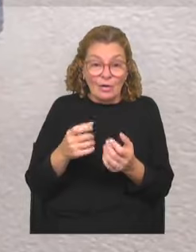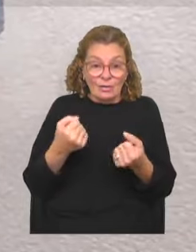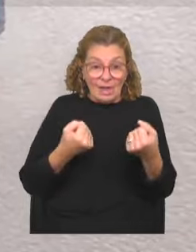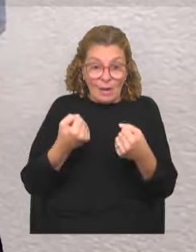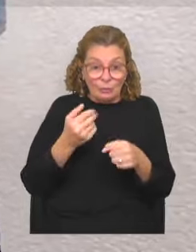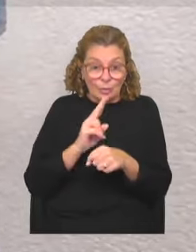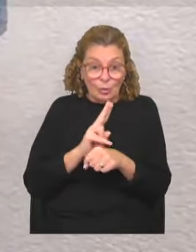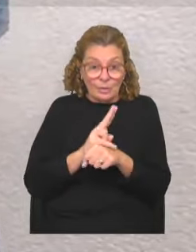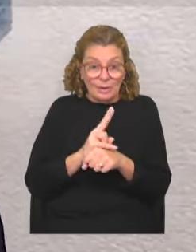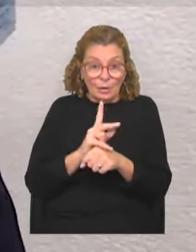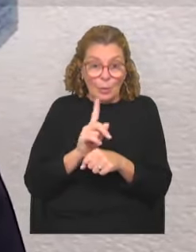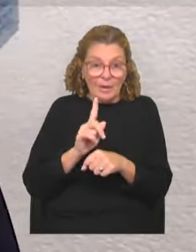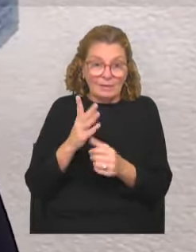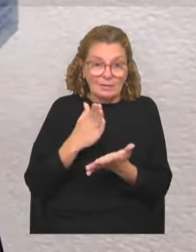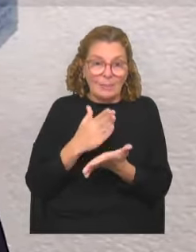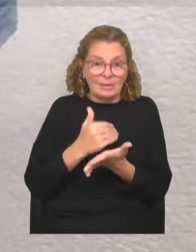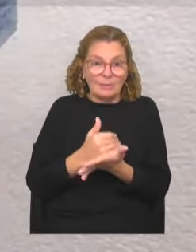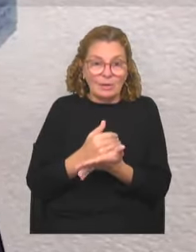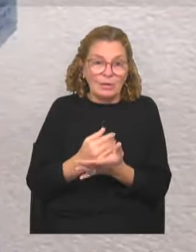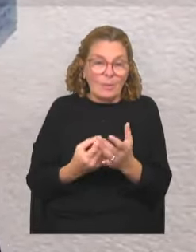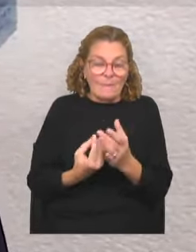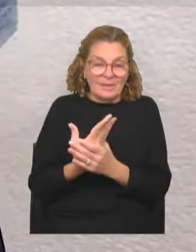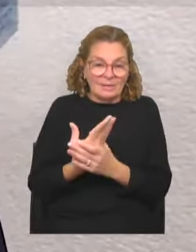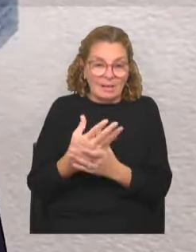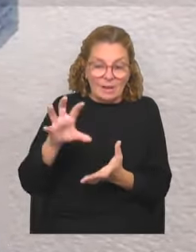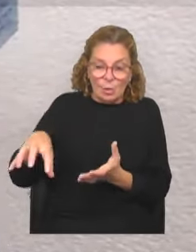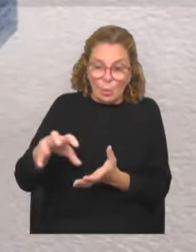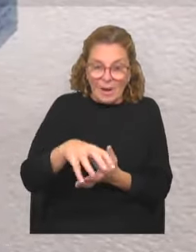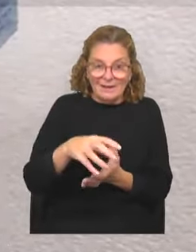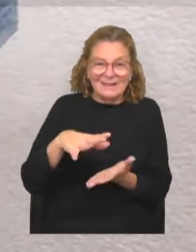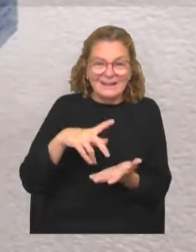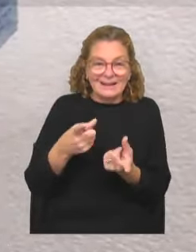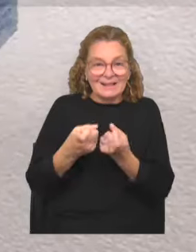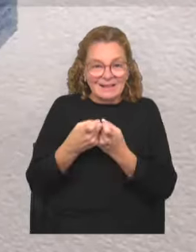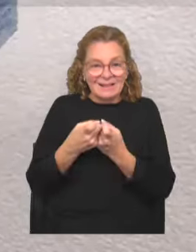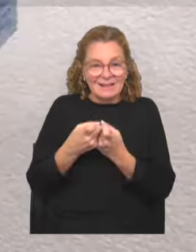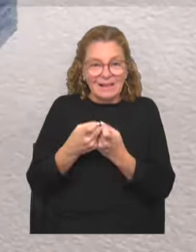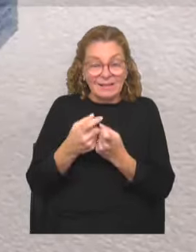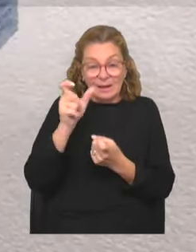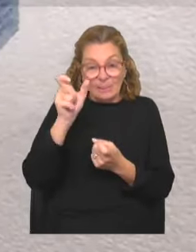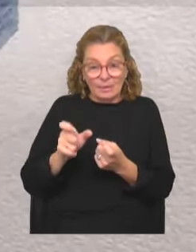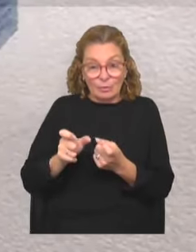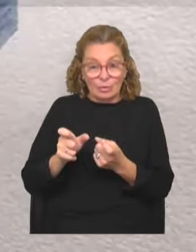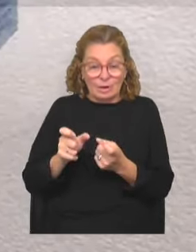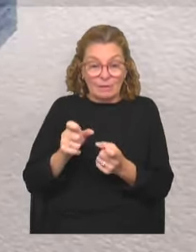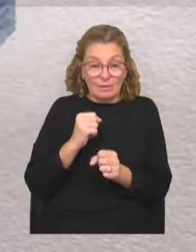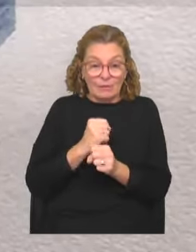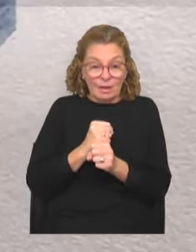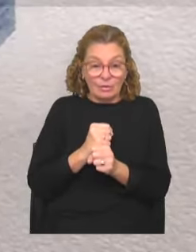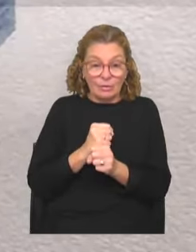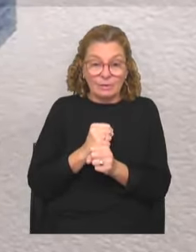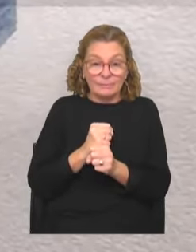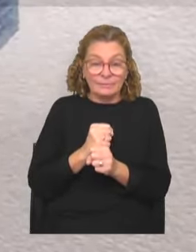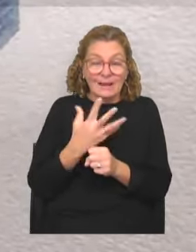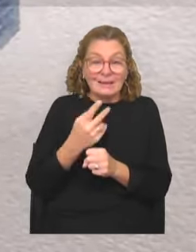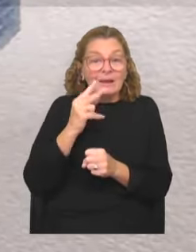departamental, surge de los propios territorios y de las necesidades de estas personas, de los trabajadores y trabajadoras que